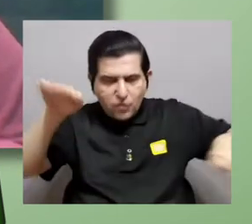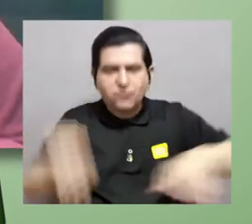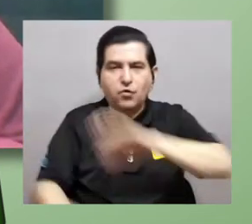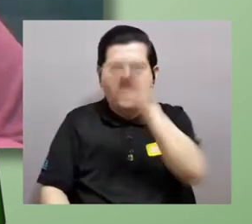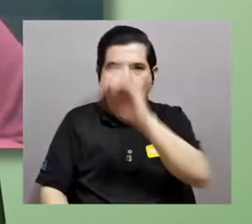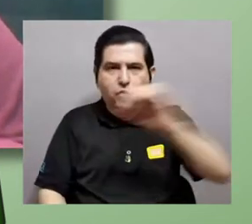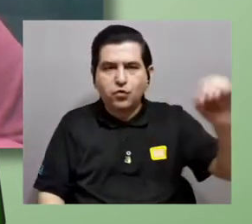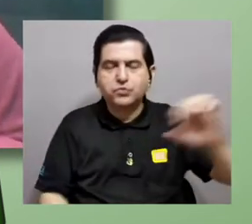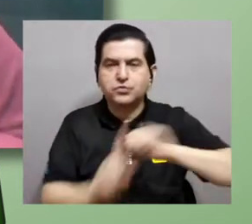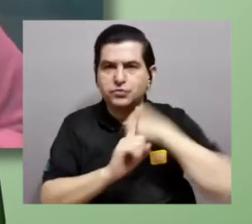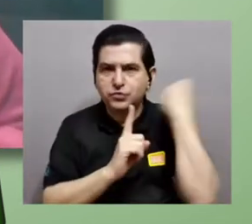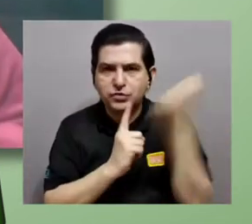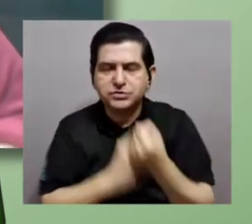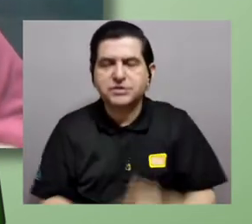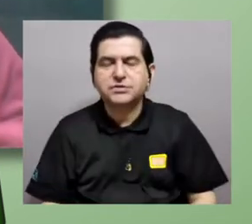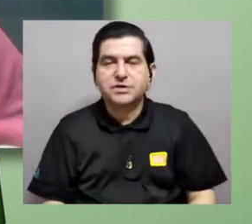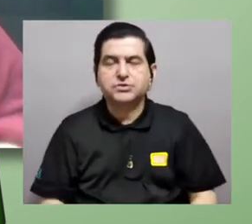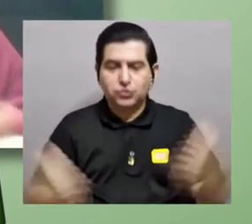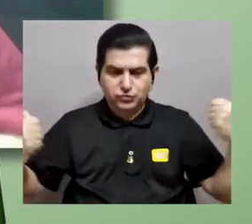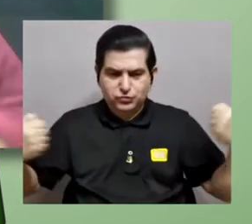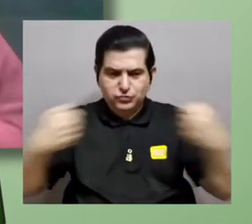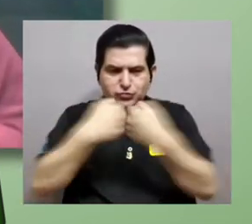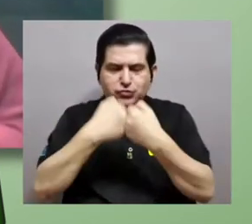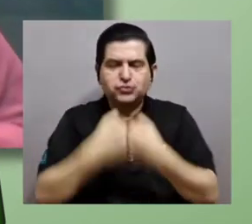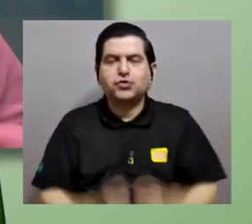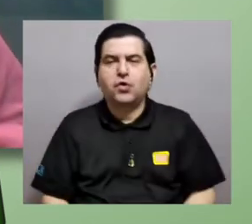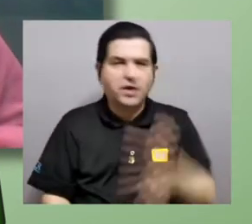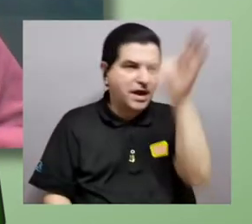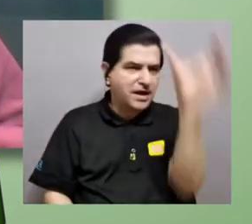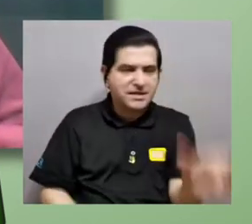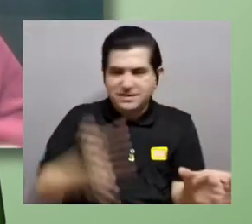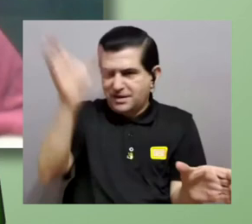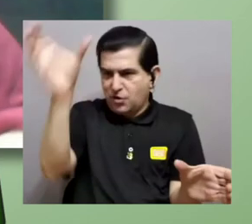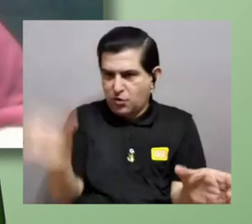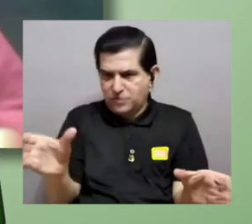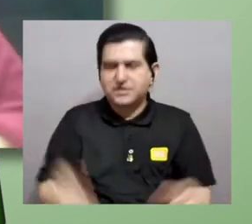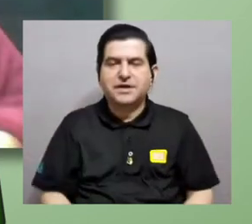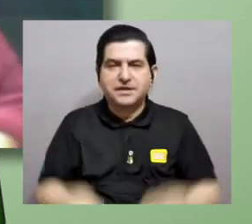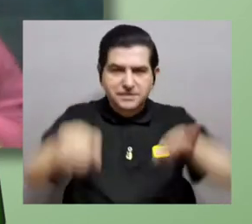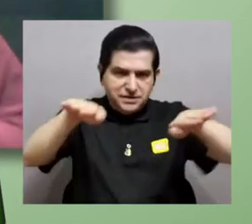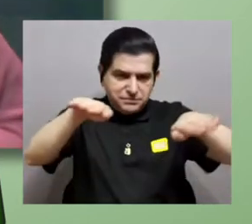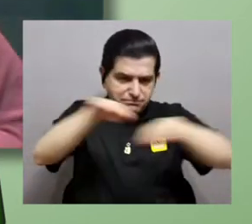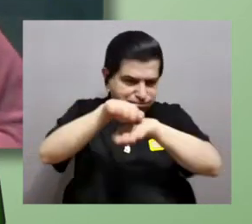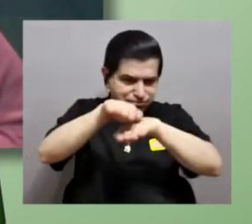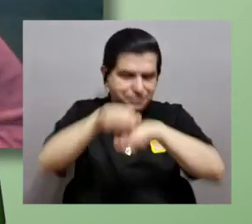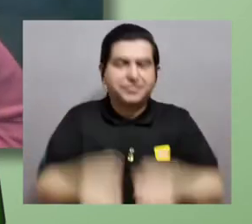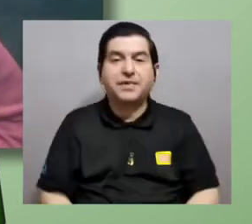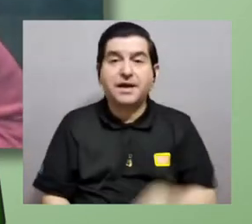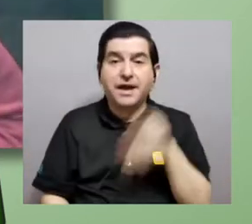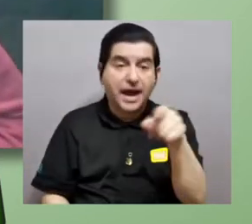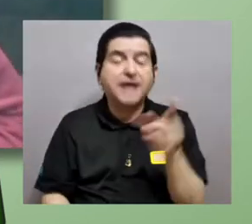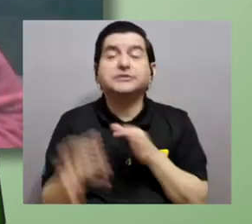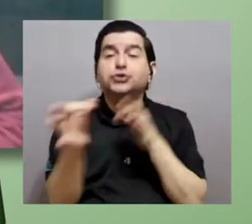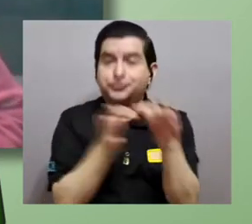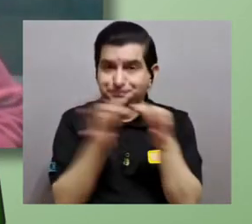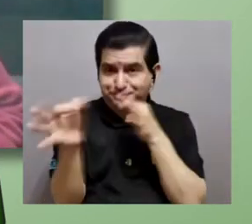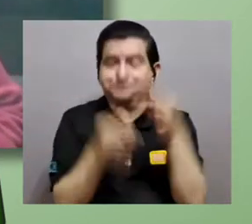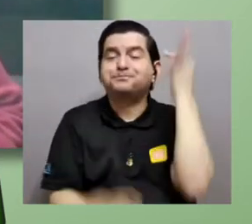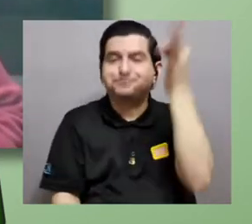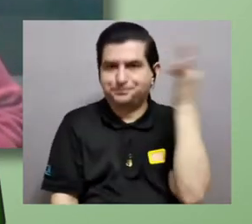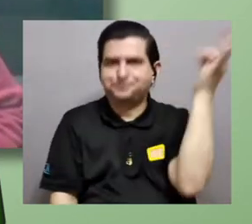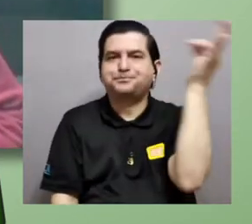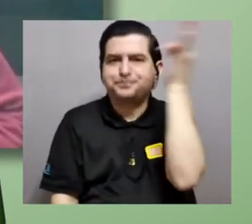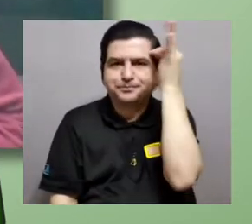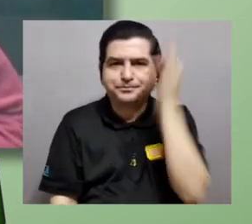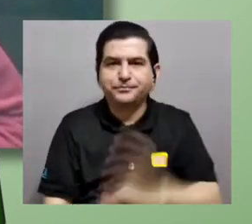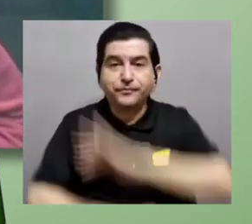oceánico y de colisión de masas continentales, digamos, de colisión de placas, eso es lo que ha